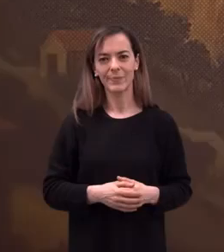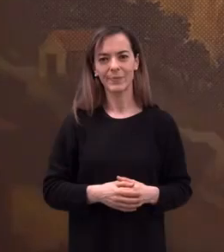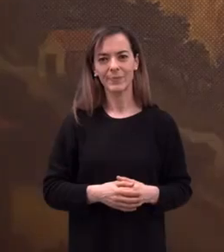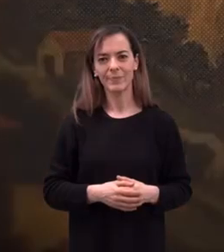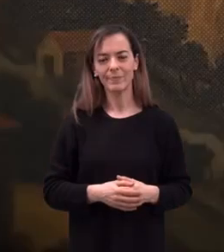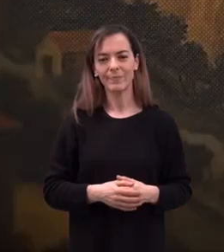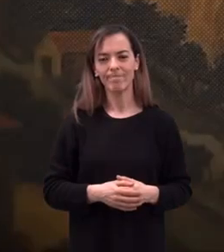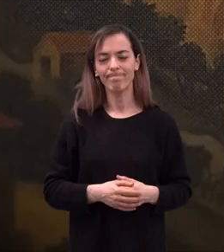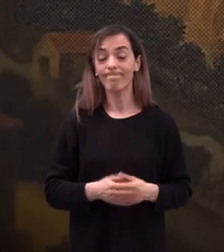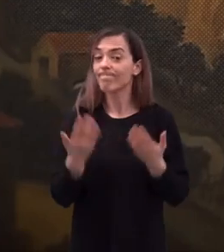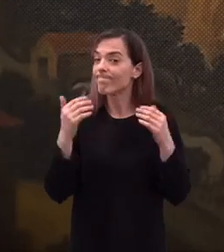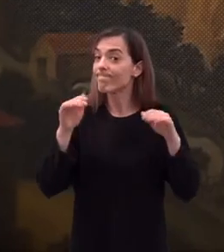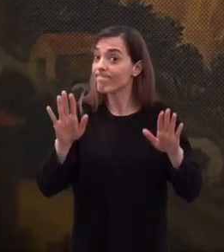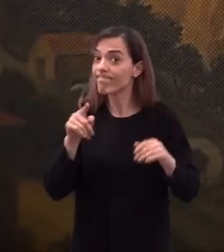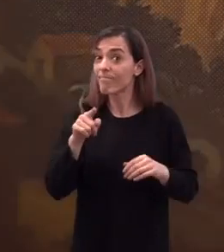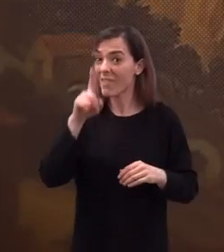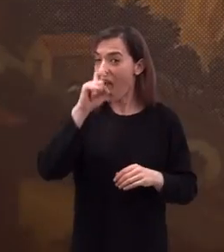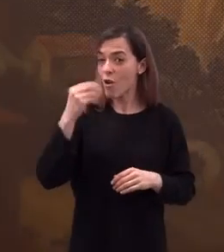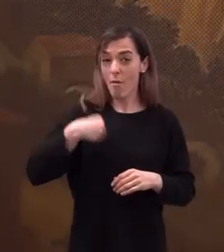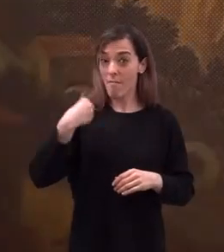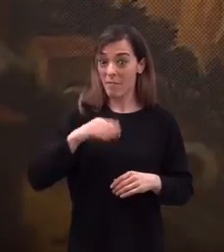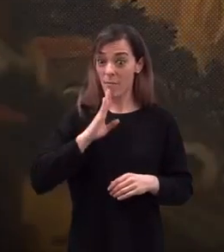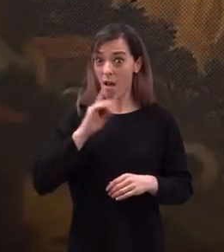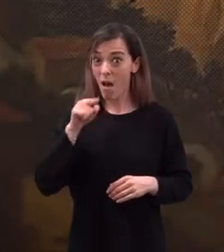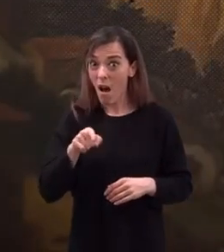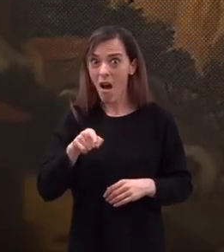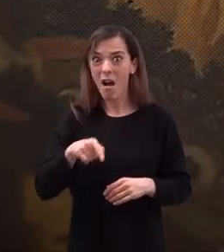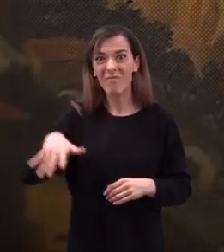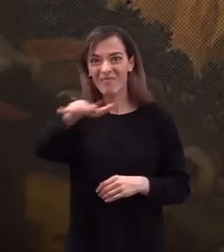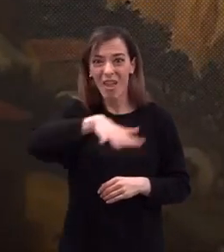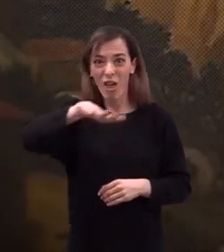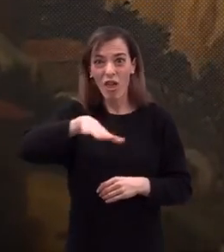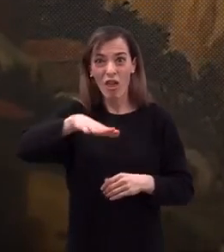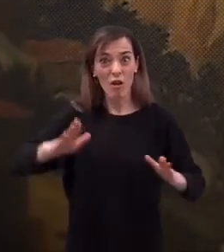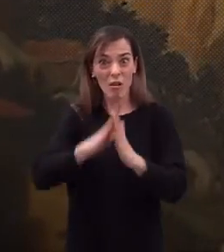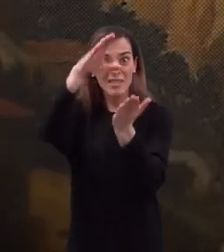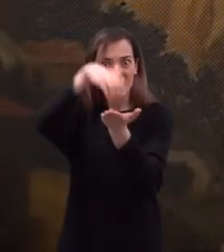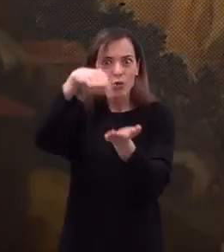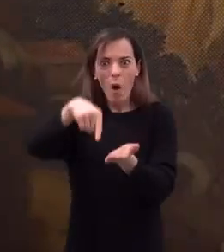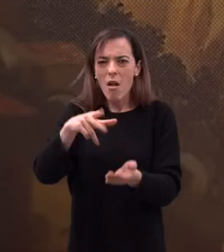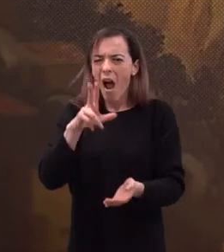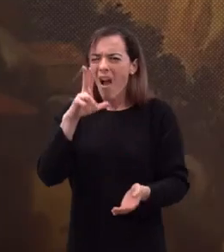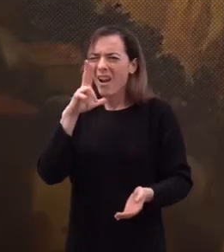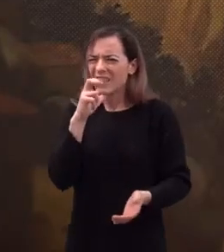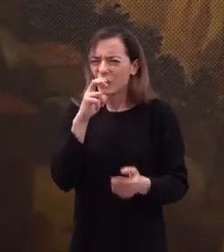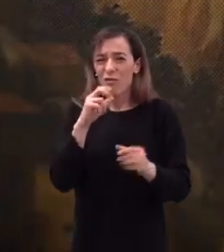Sin embargo, este mismo año, el santuario sufrió la mayor catástrofe de su historia.